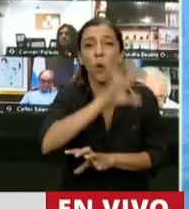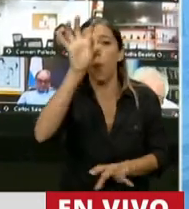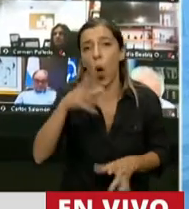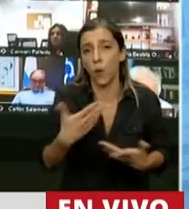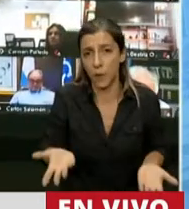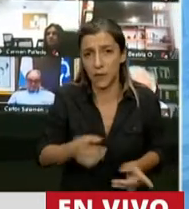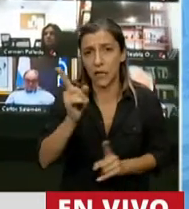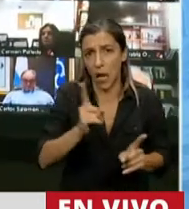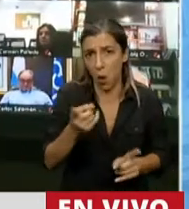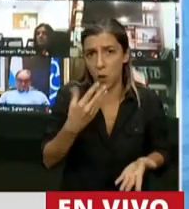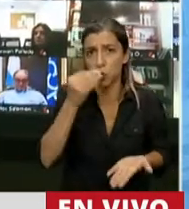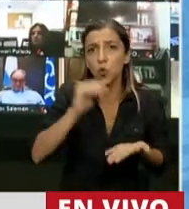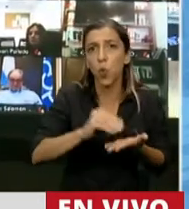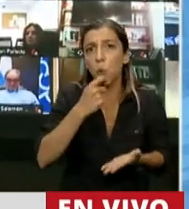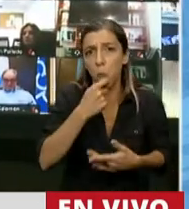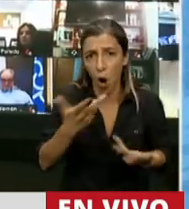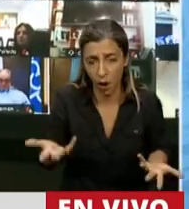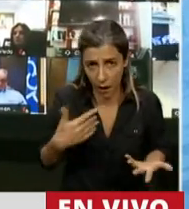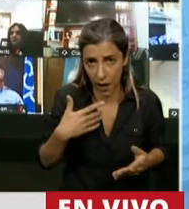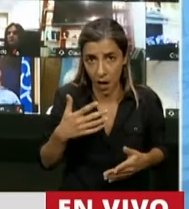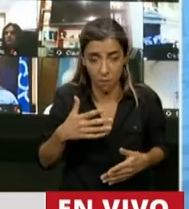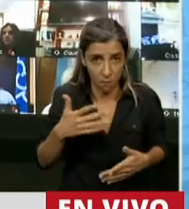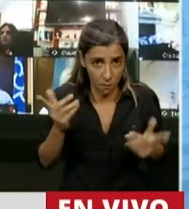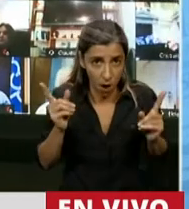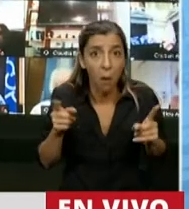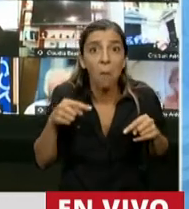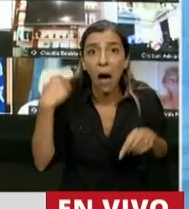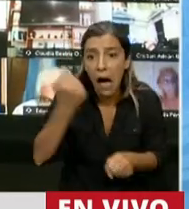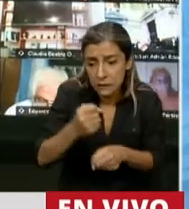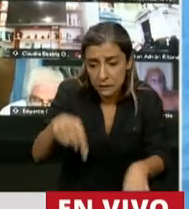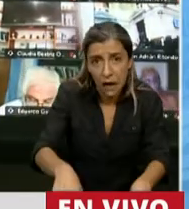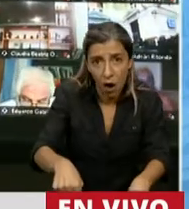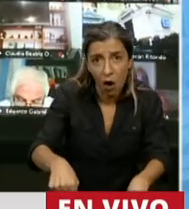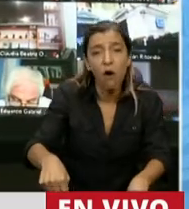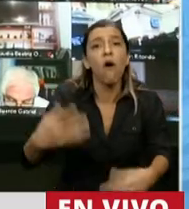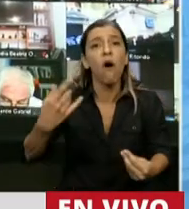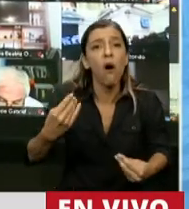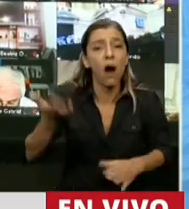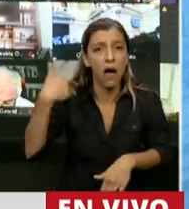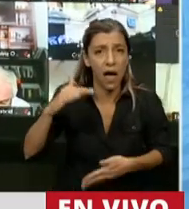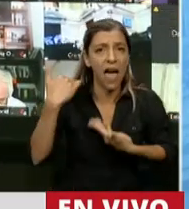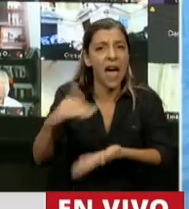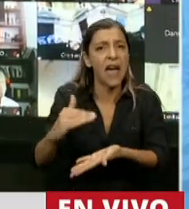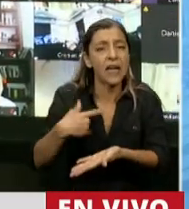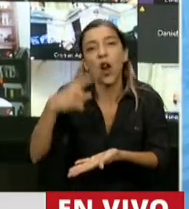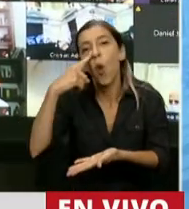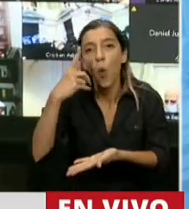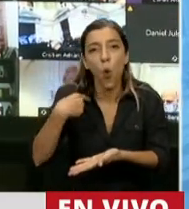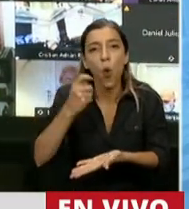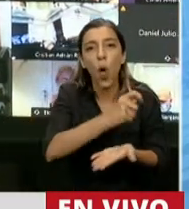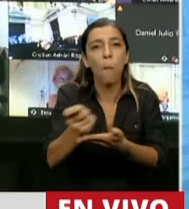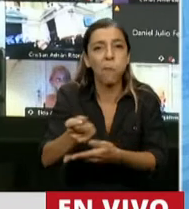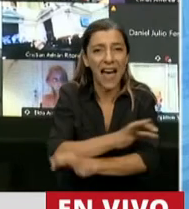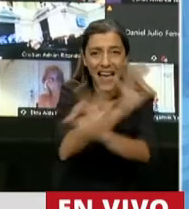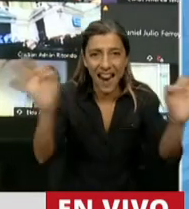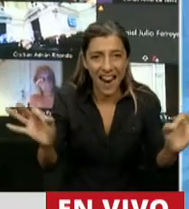provincia del Chubut, en donde al día de hoy todavía no se le pagó el aguinaldo de junio a ningún agente del